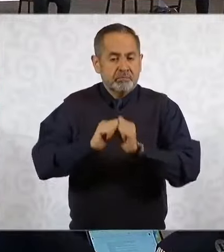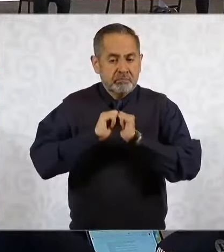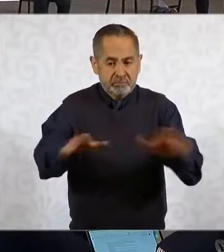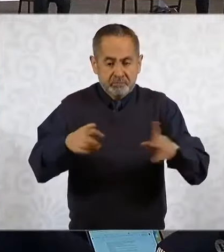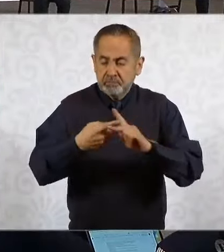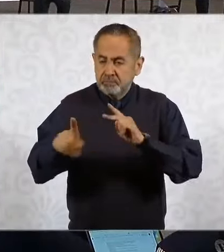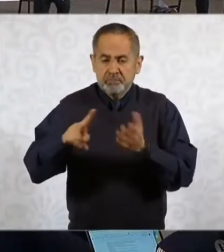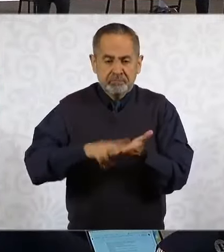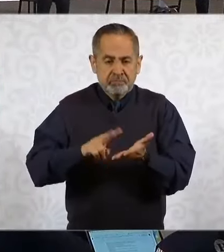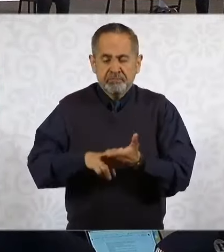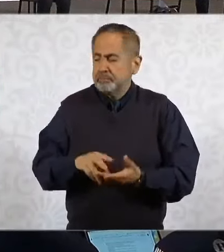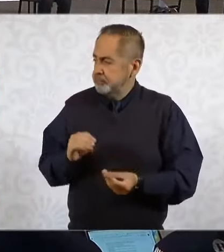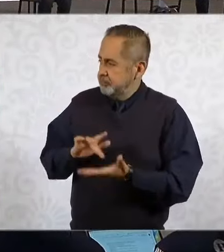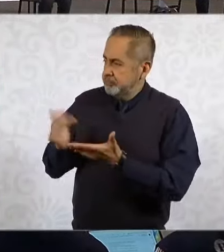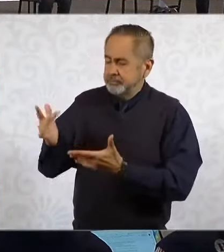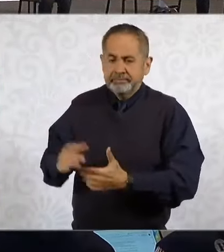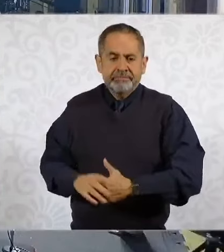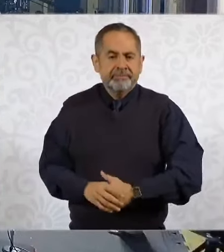Muchas gracias.